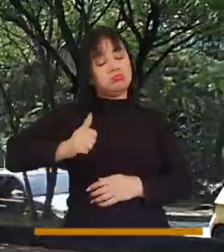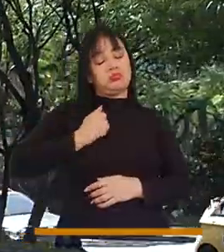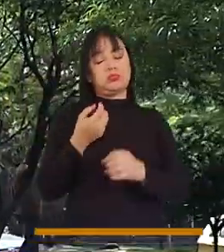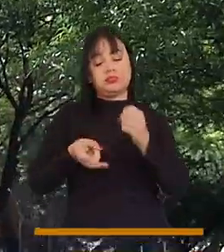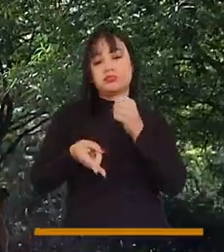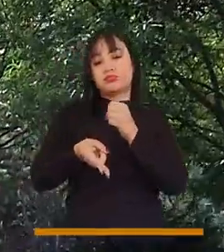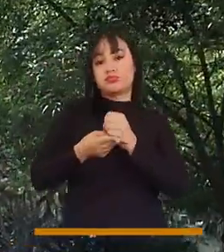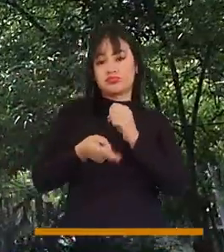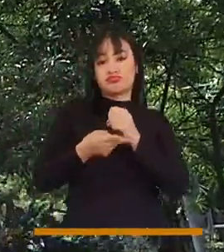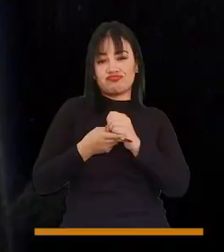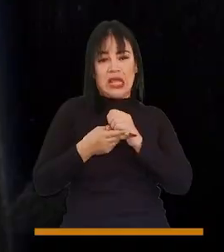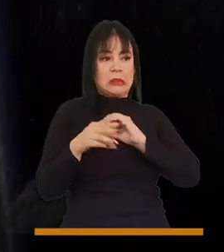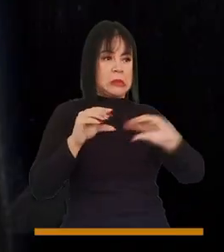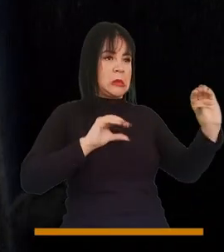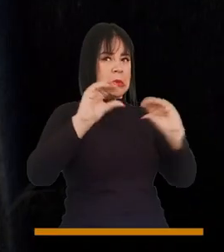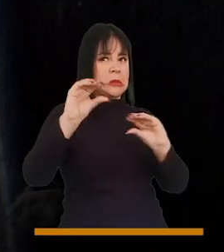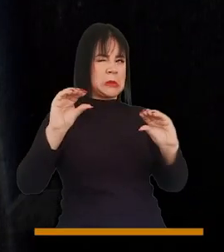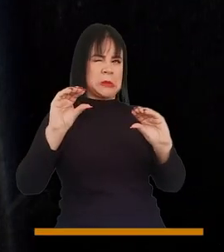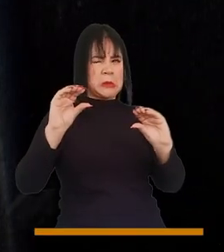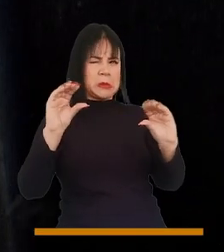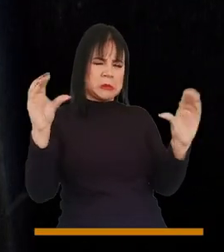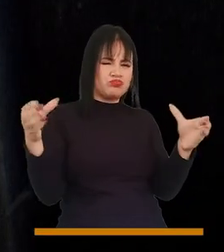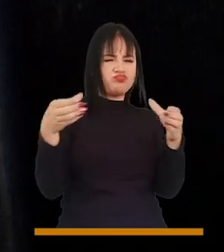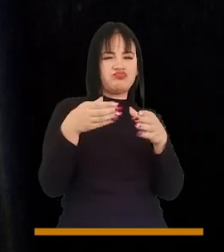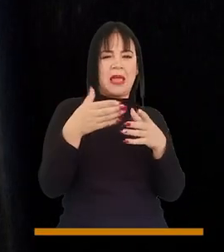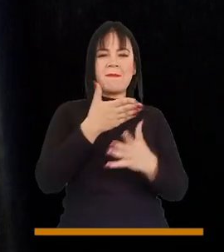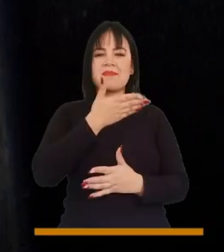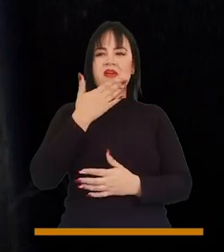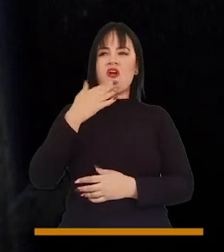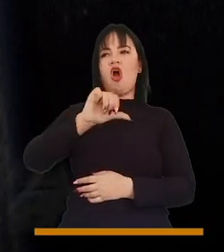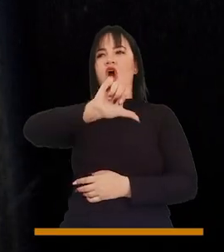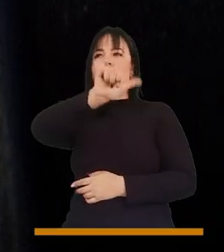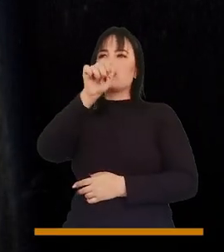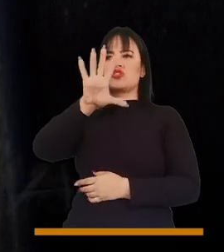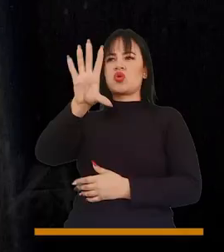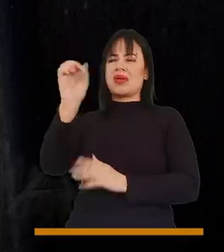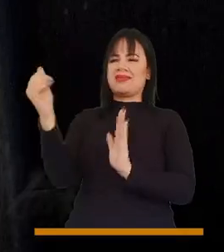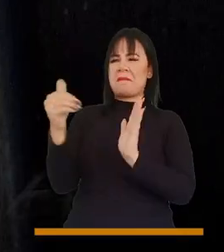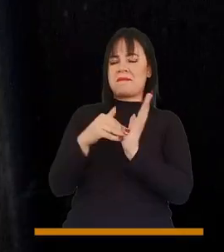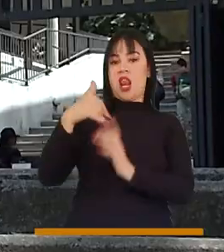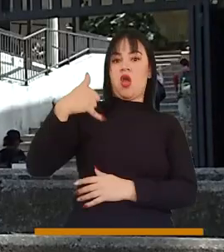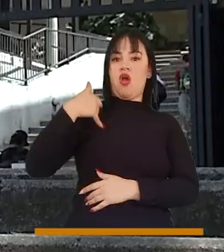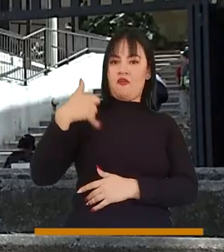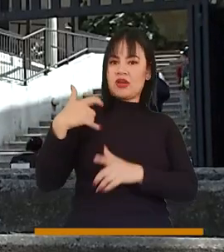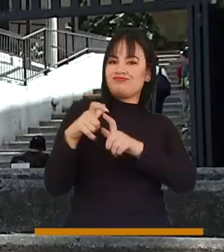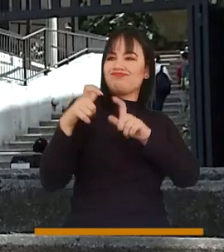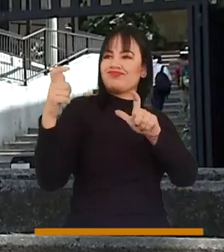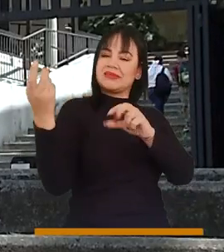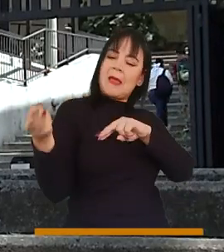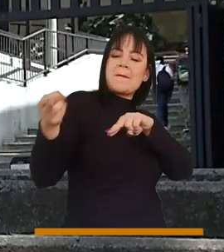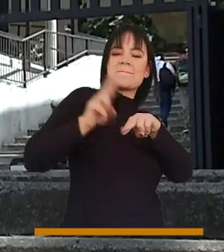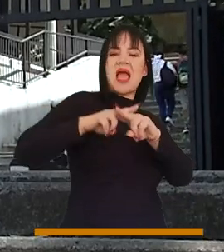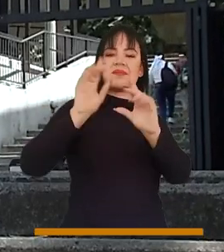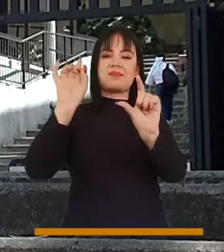nos ahorramos en los sobrecostos de burocracia, dedicarlos para formar otros 50.000 jóvenes de manera